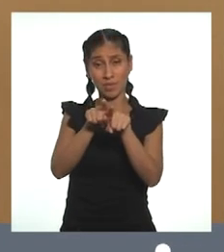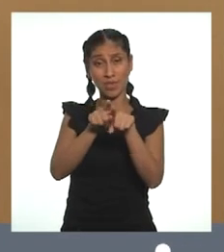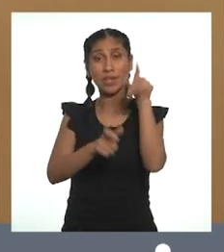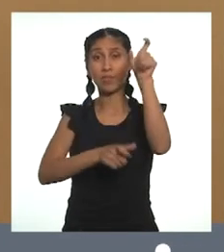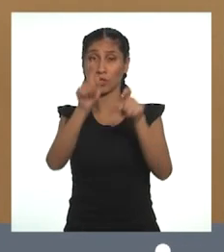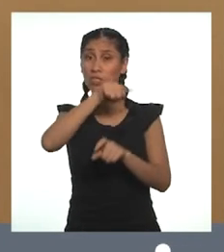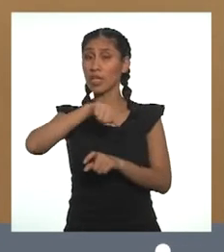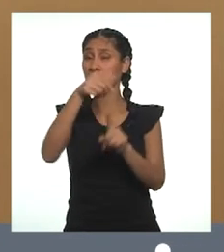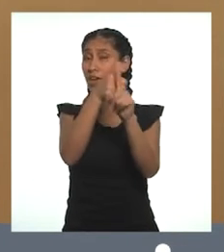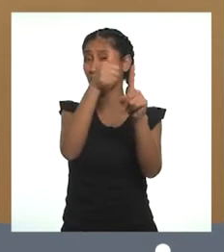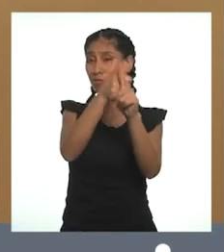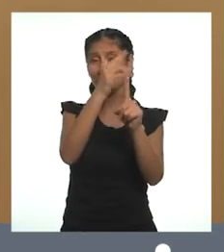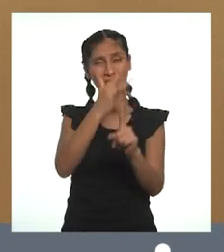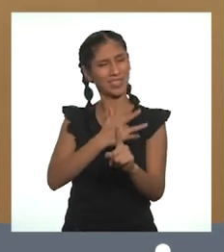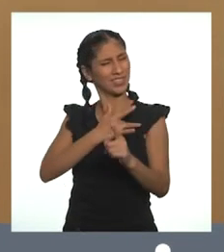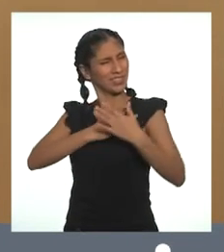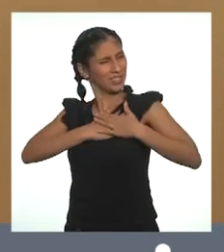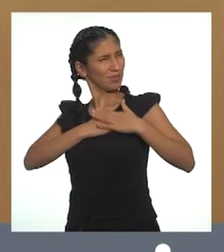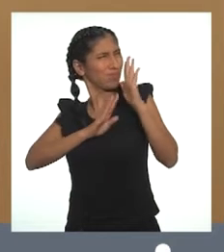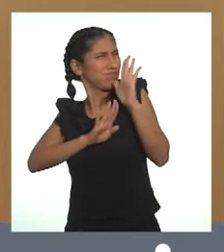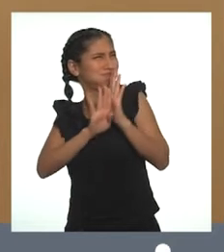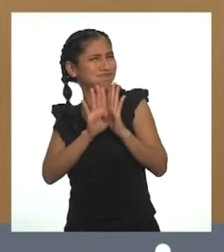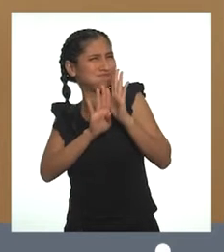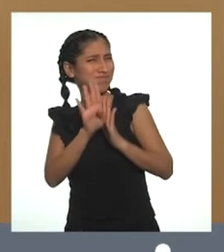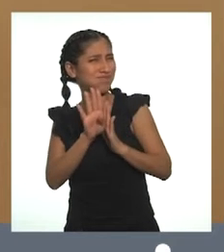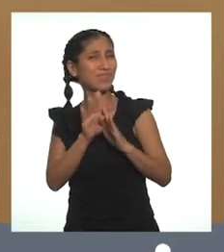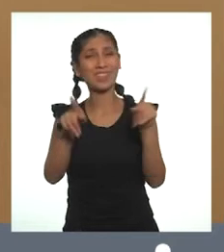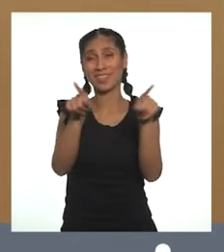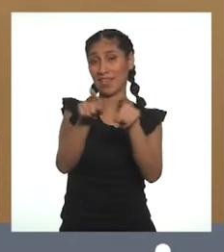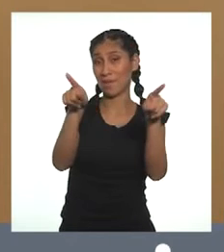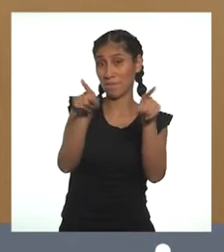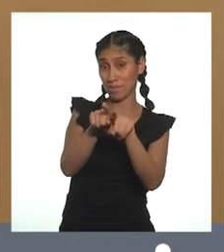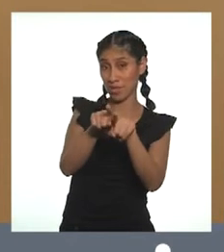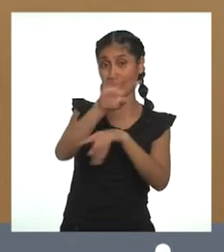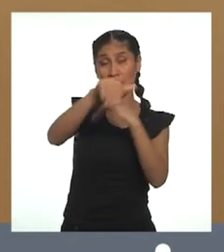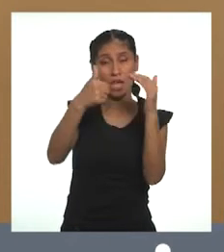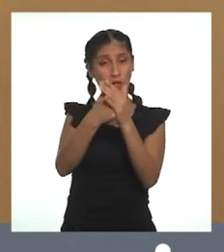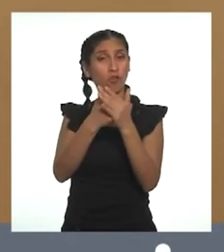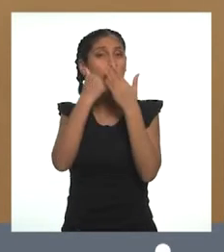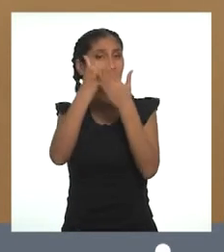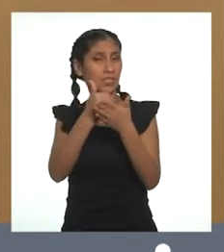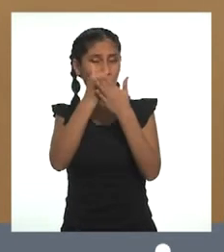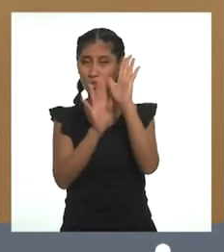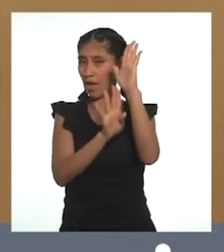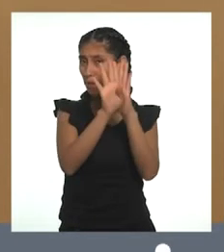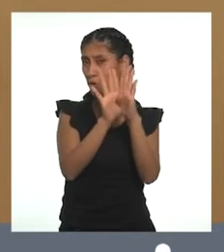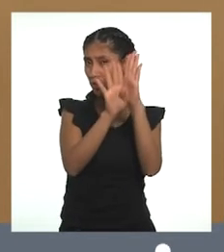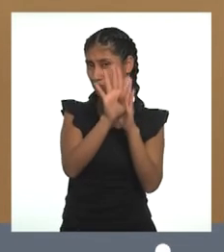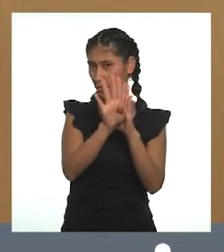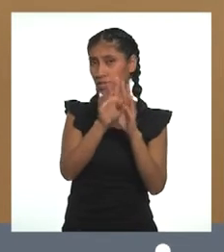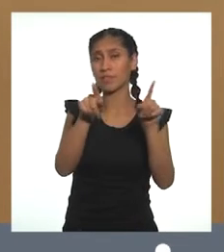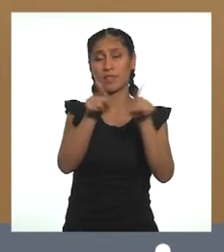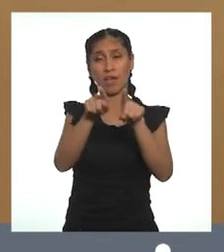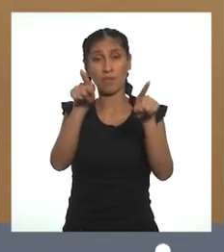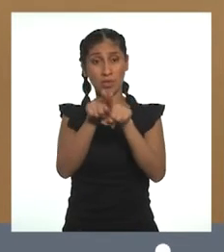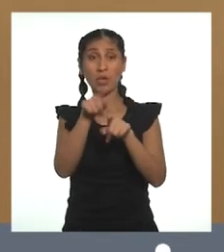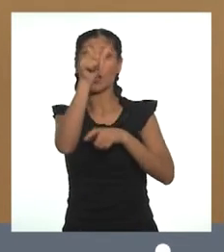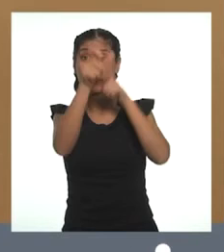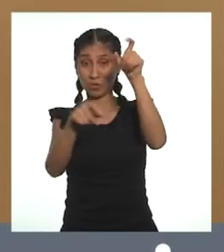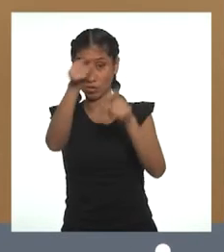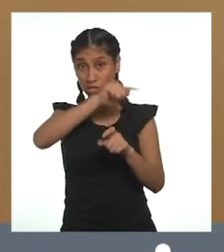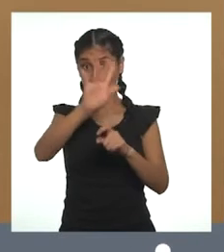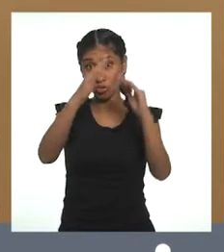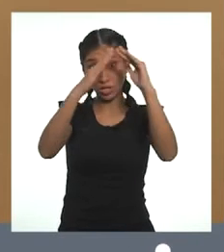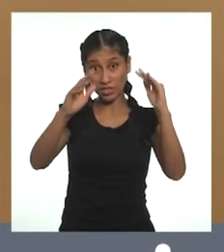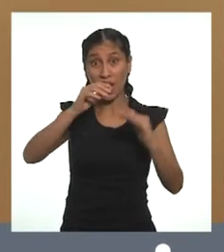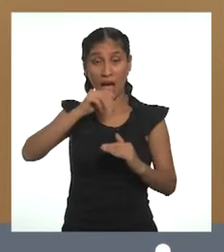autoestima y su inclusión en la sociedad. Mejora las condiciones de competitividad. Disminuye la incidencia de